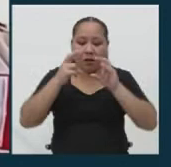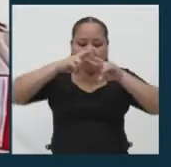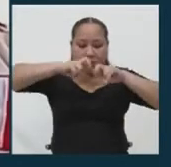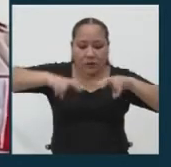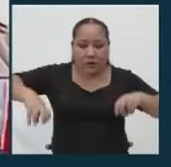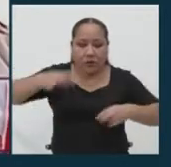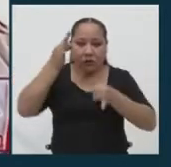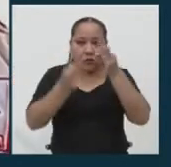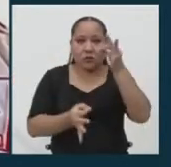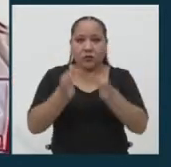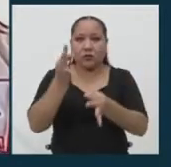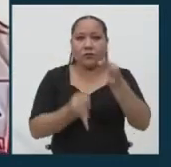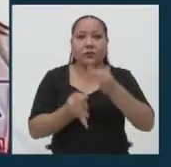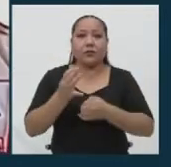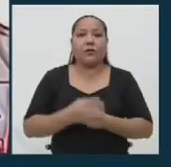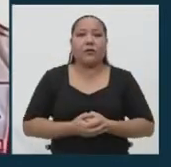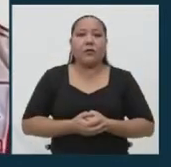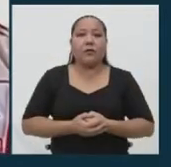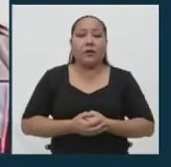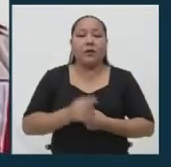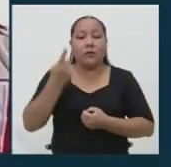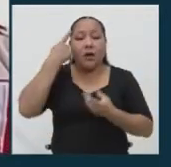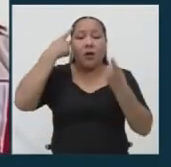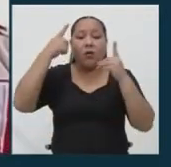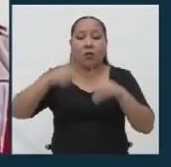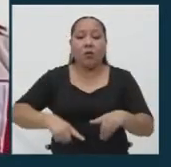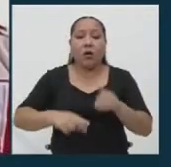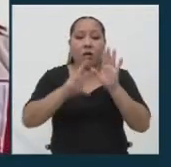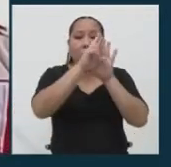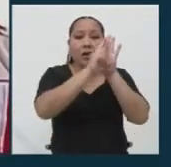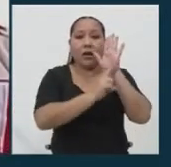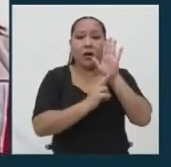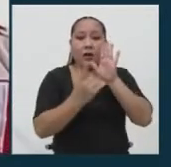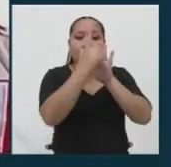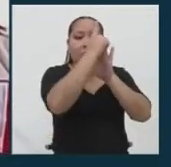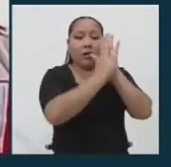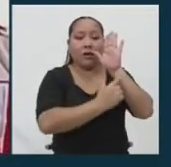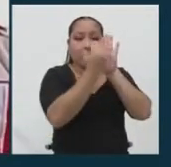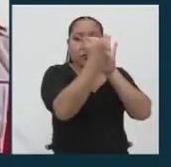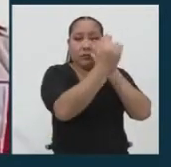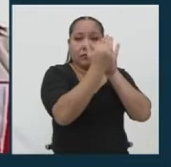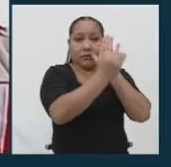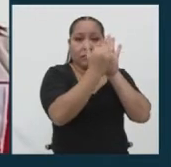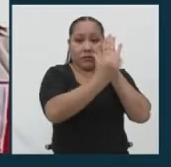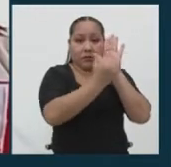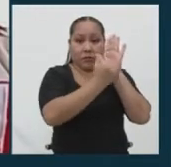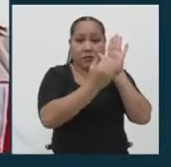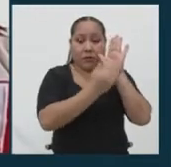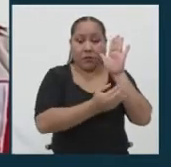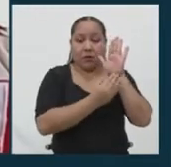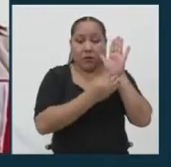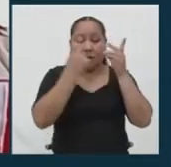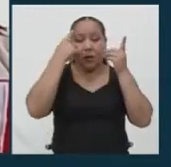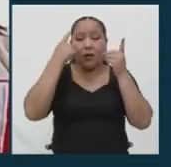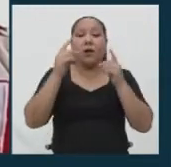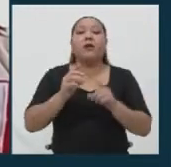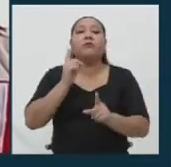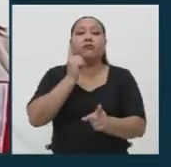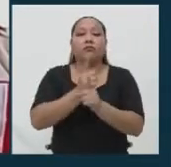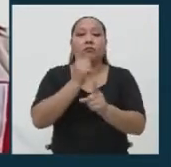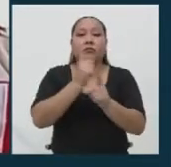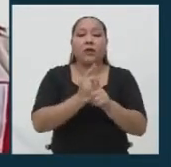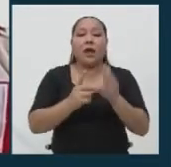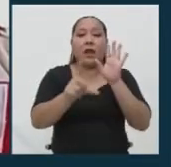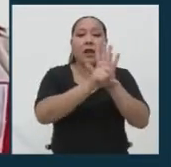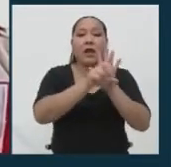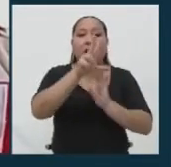en la sección de antecedentes penales de acuerdo al reglamento de inscripción de fórmulas y listas de candidatos conforme a lo dispuesto en la